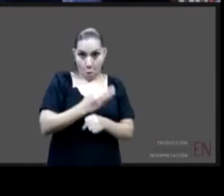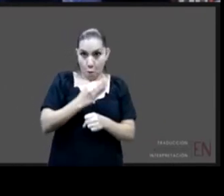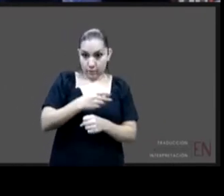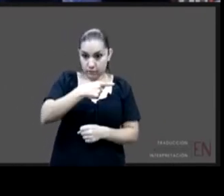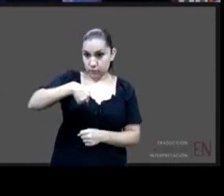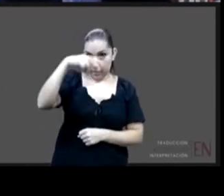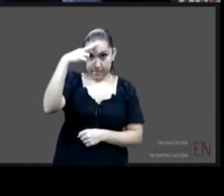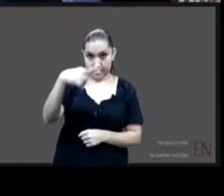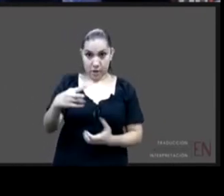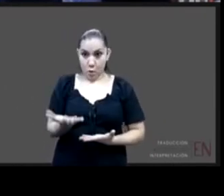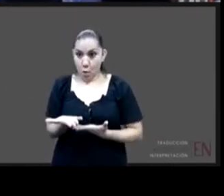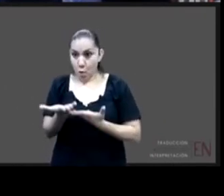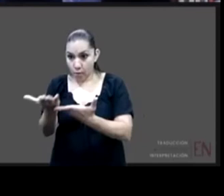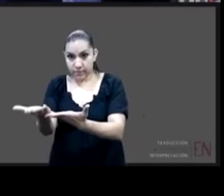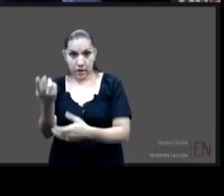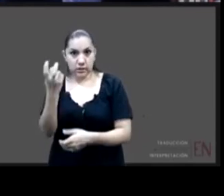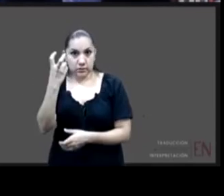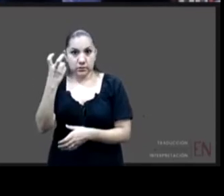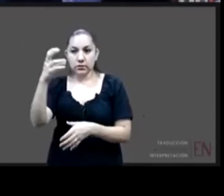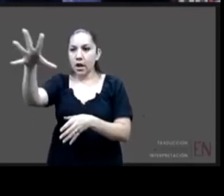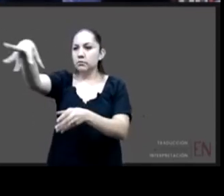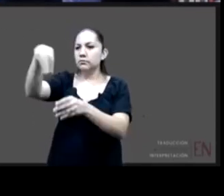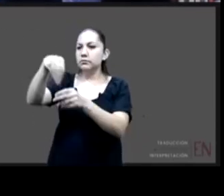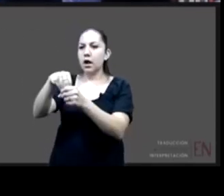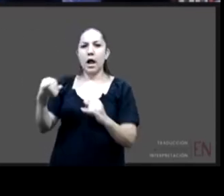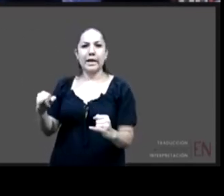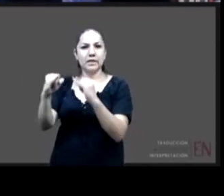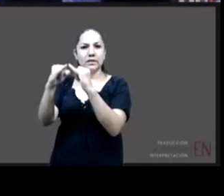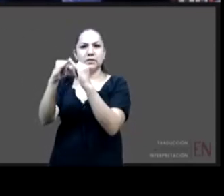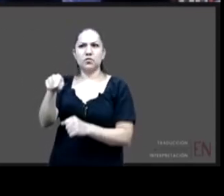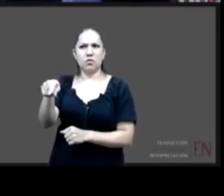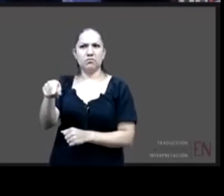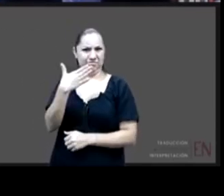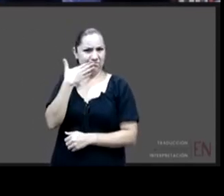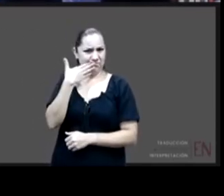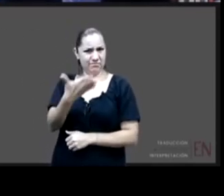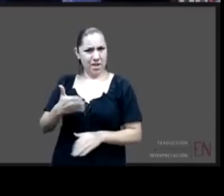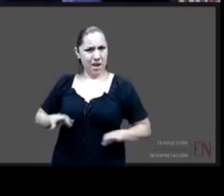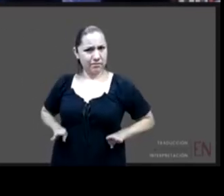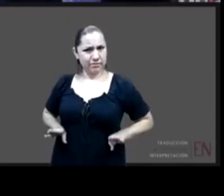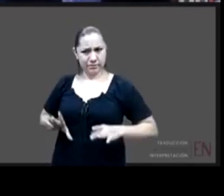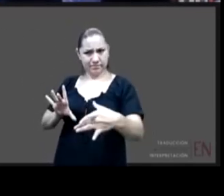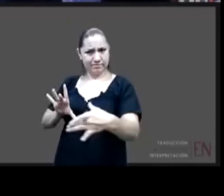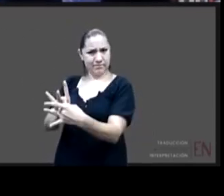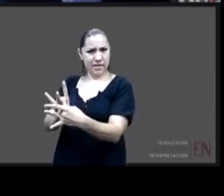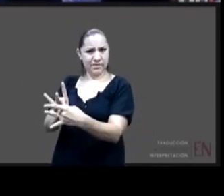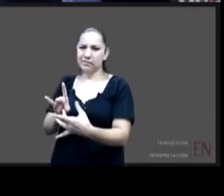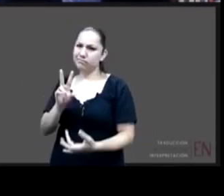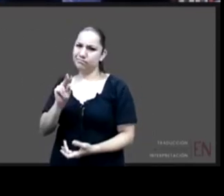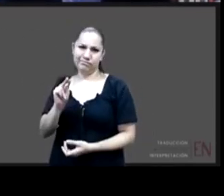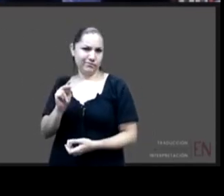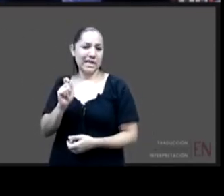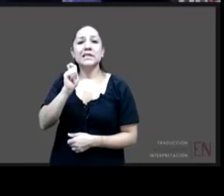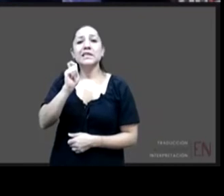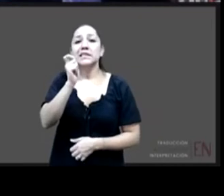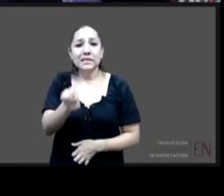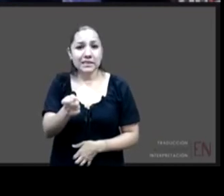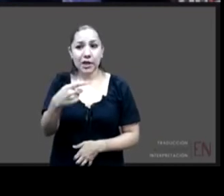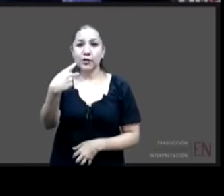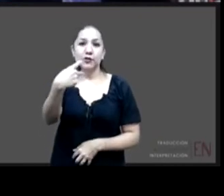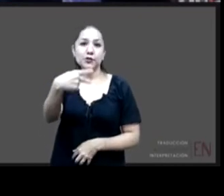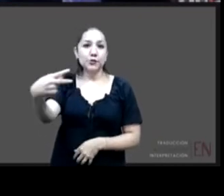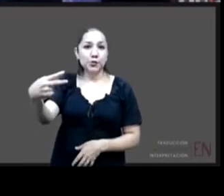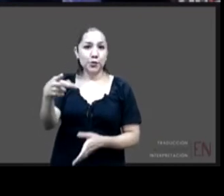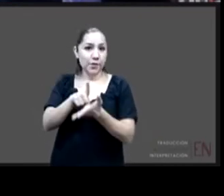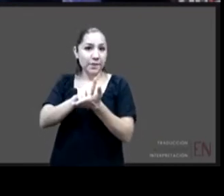alternativa adecuada y se vuelve en una doble vulneración de derechos de estos